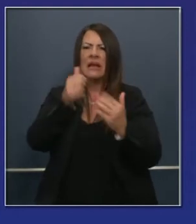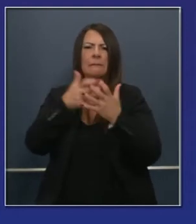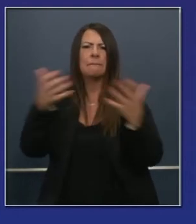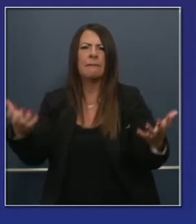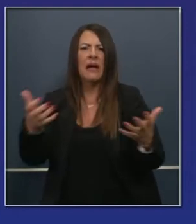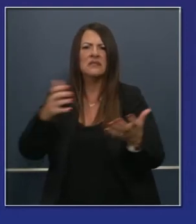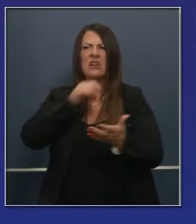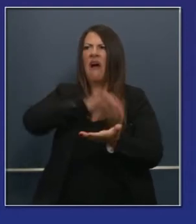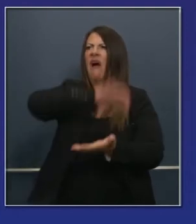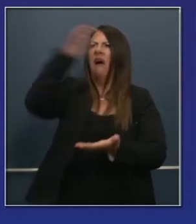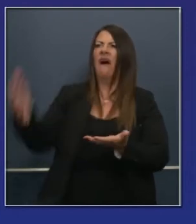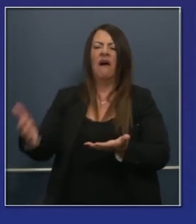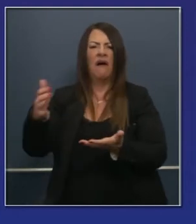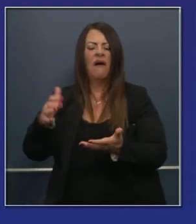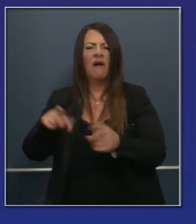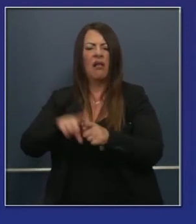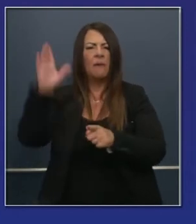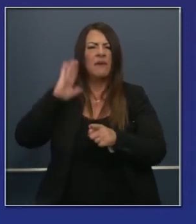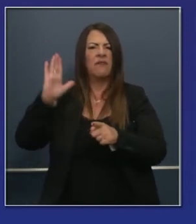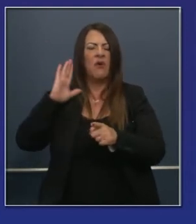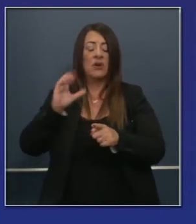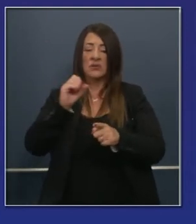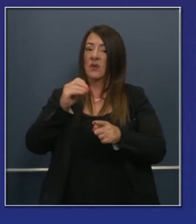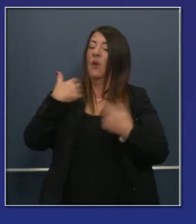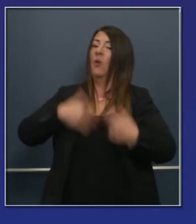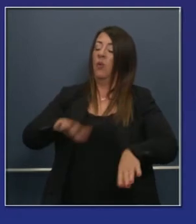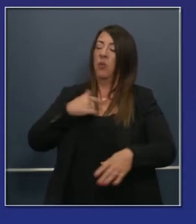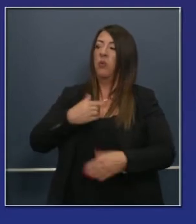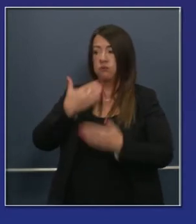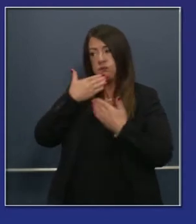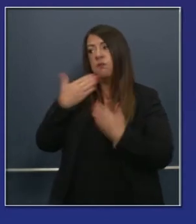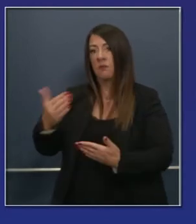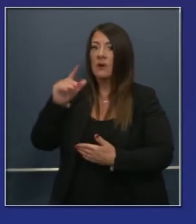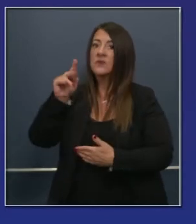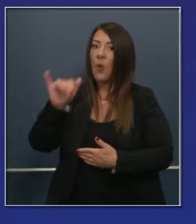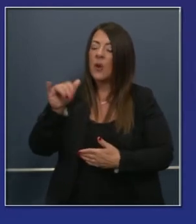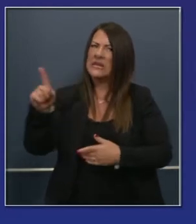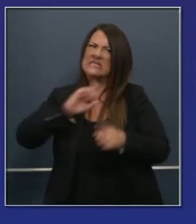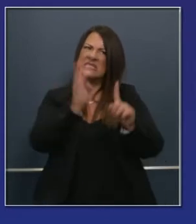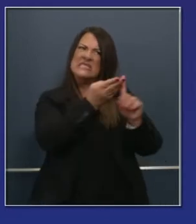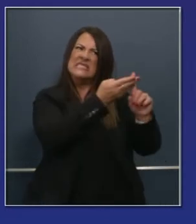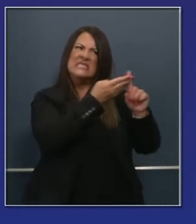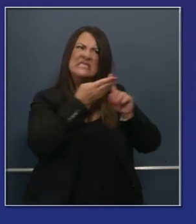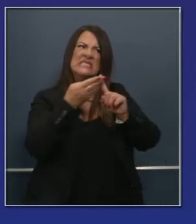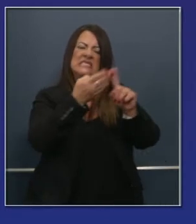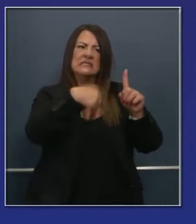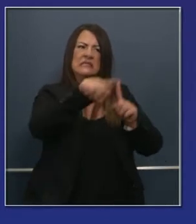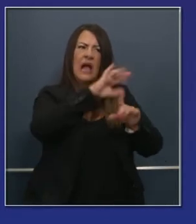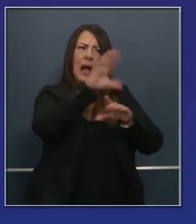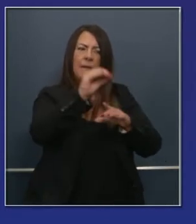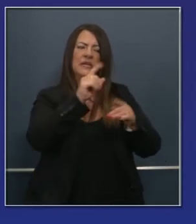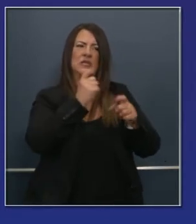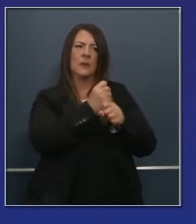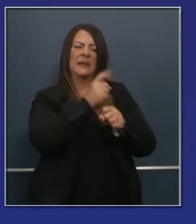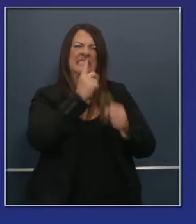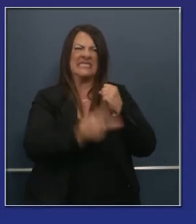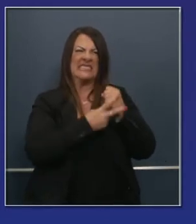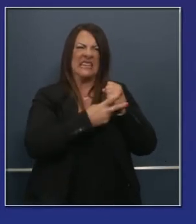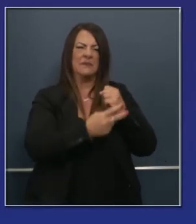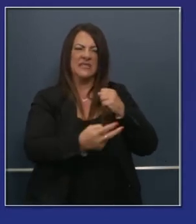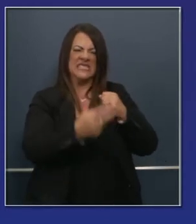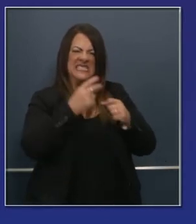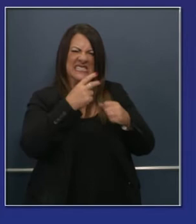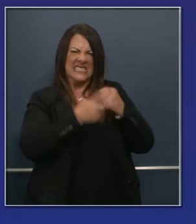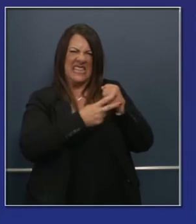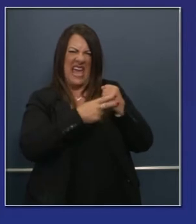que nos faltan y que no son tan abundantes como lo fueron en algún momento. Así que gracias al superintendente por trabajar con estas compañías, por